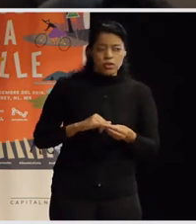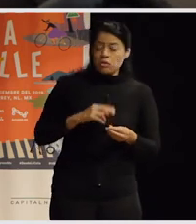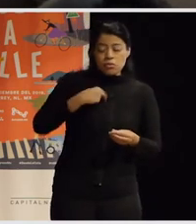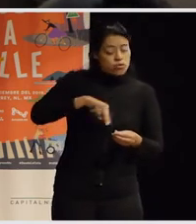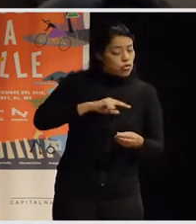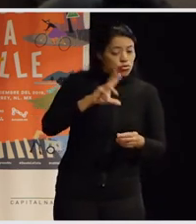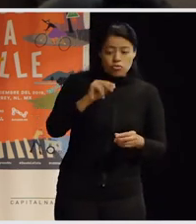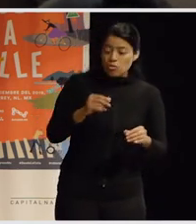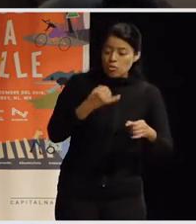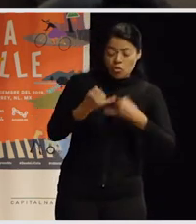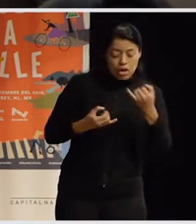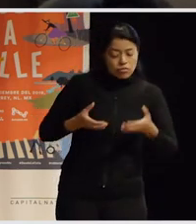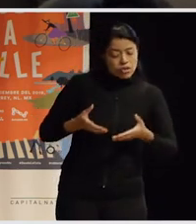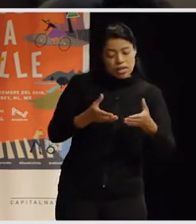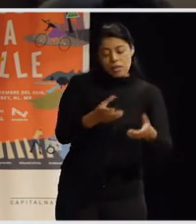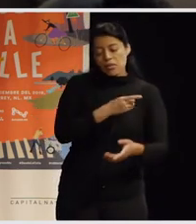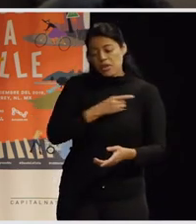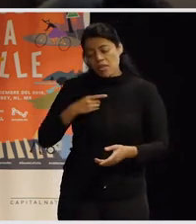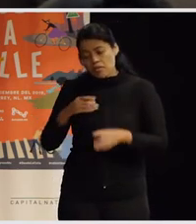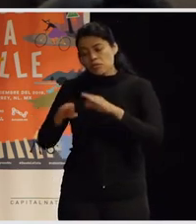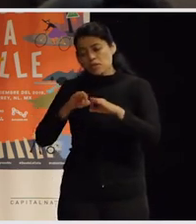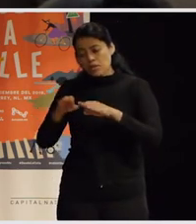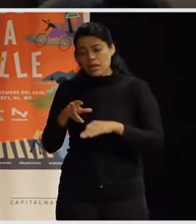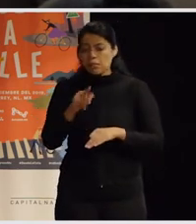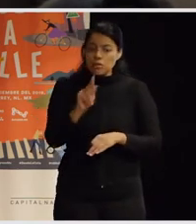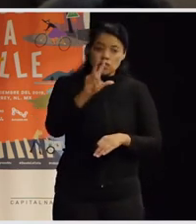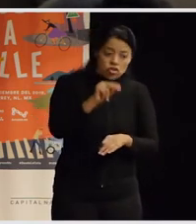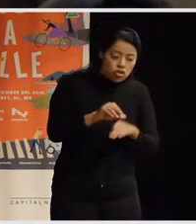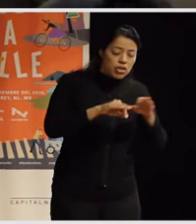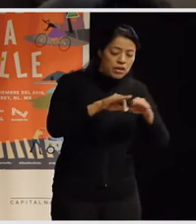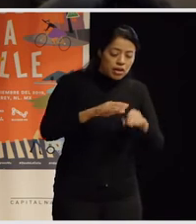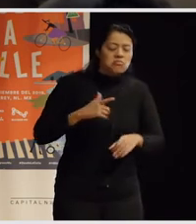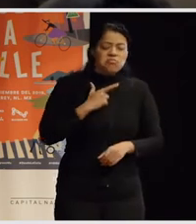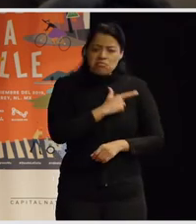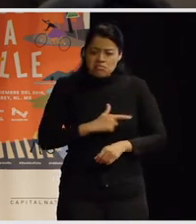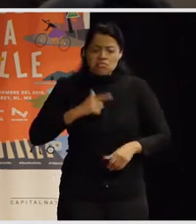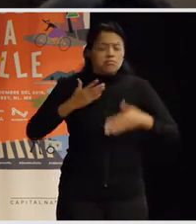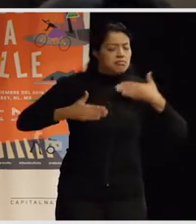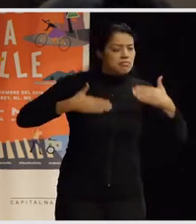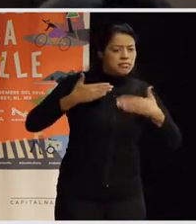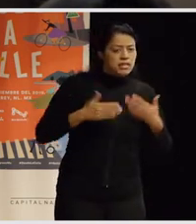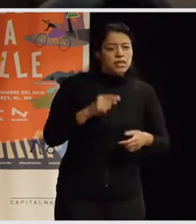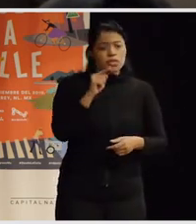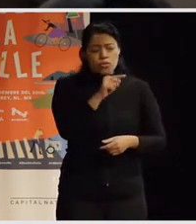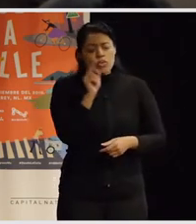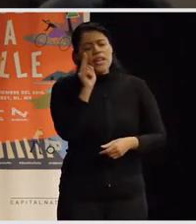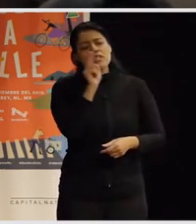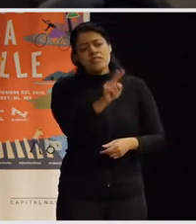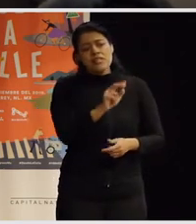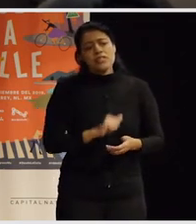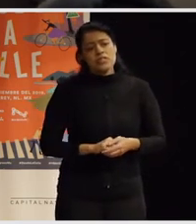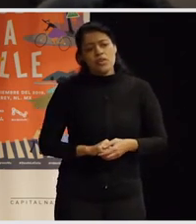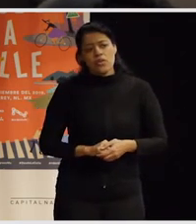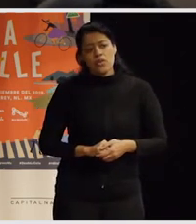trabajar, pero si no fuera por eso estaríamos como solo disfrutando, entonces ¿qué otro tipo de procesos has podido ver o si no